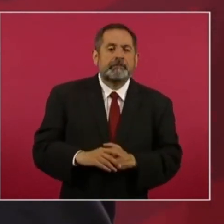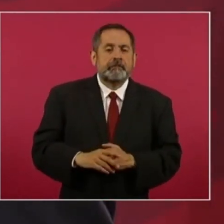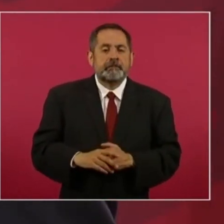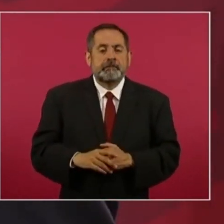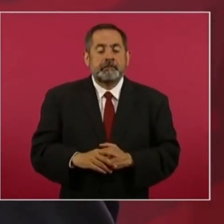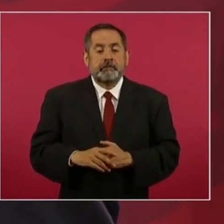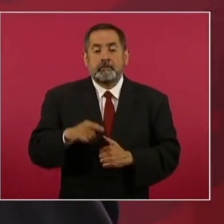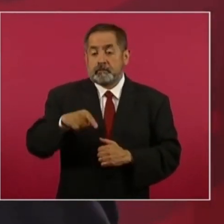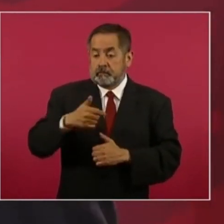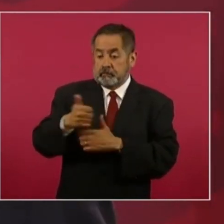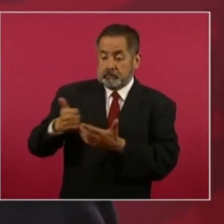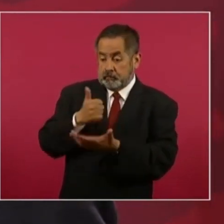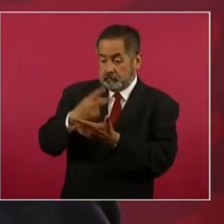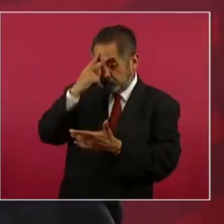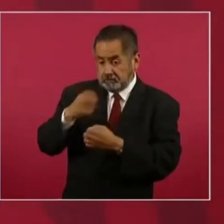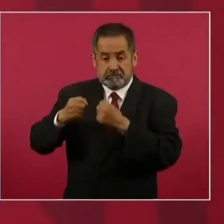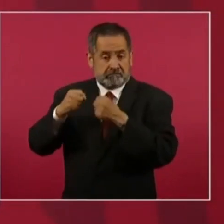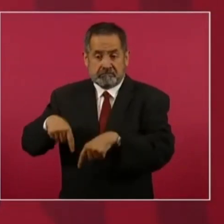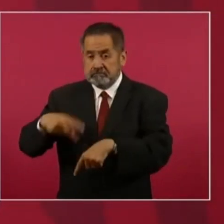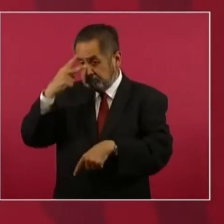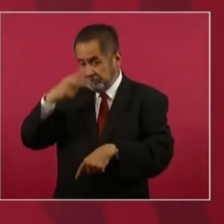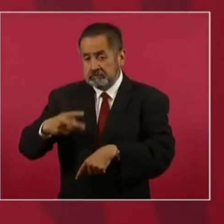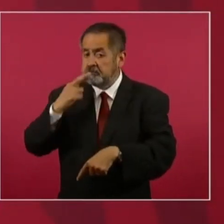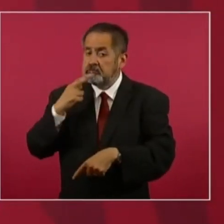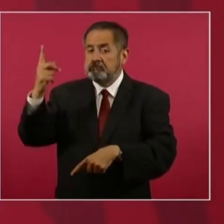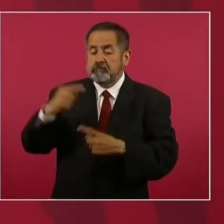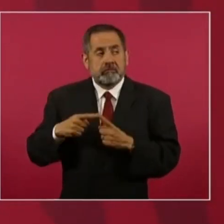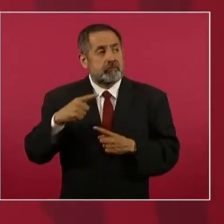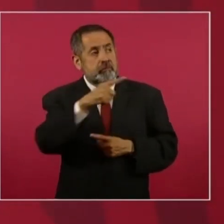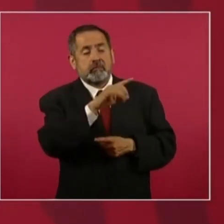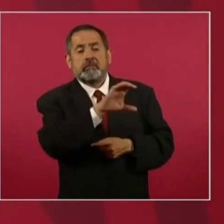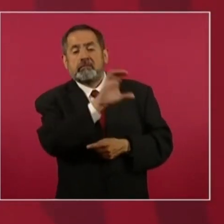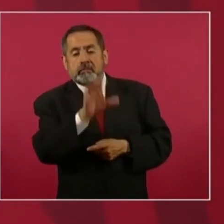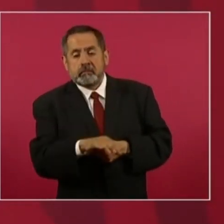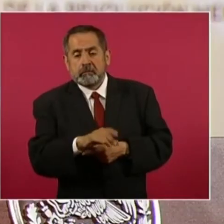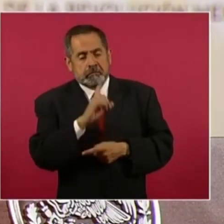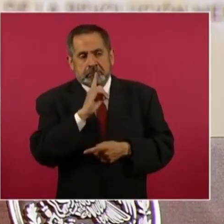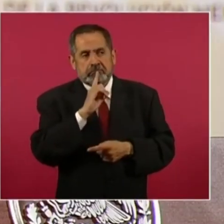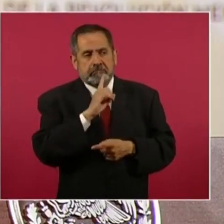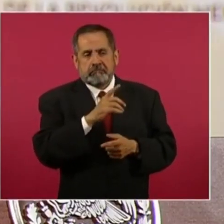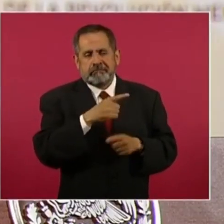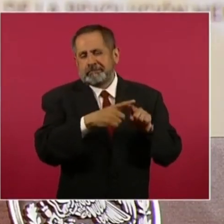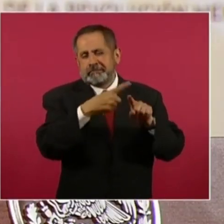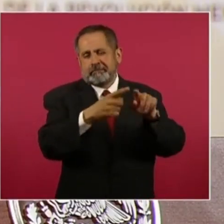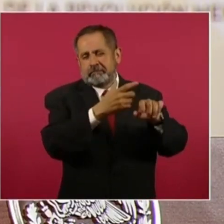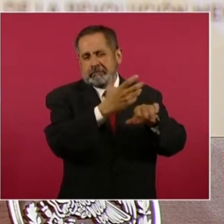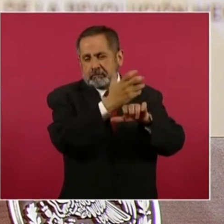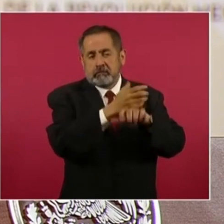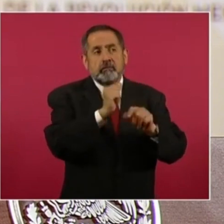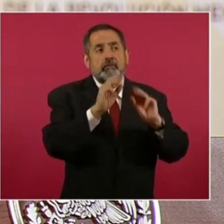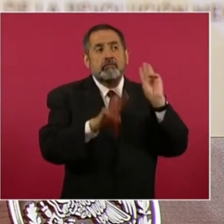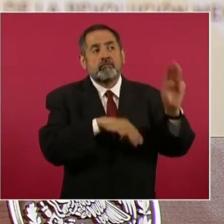Más segura la ciudad que Chicago y que otras ciudades de Estados Unidos y del mundo.